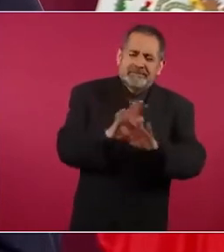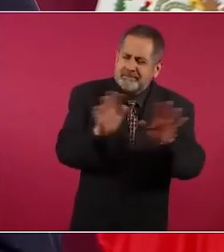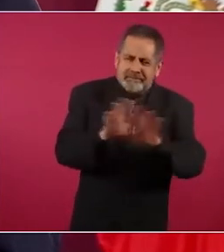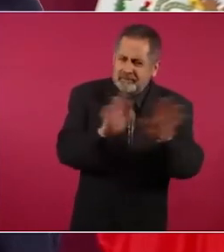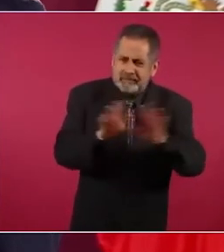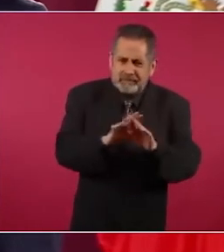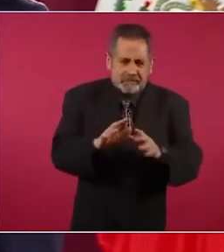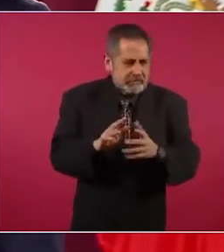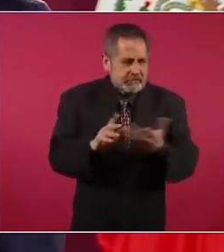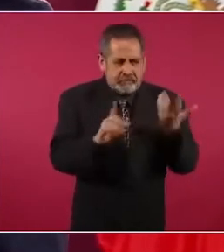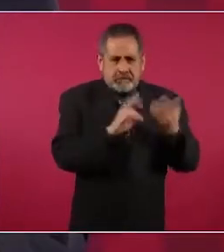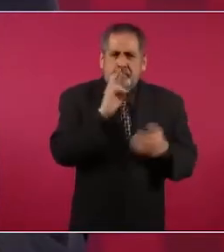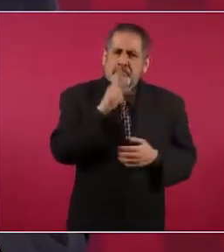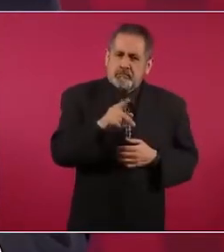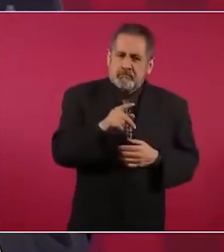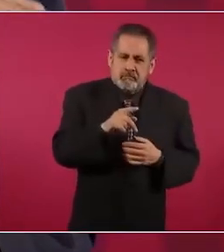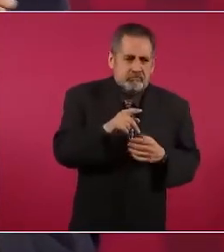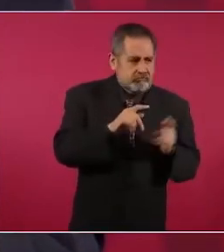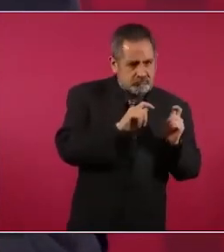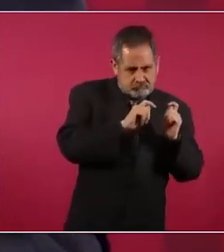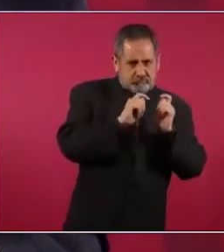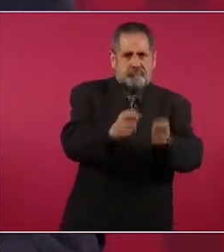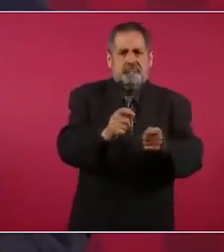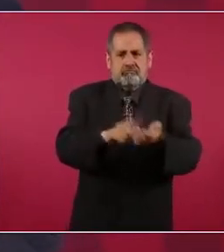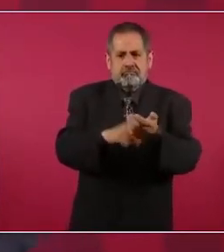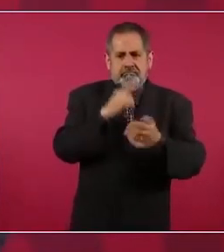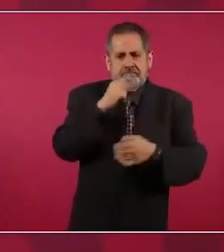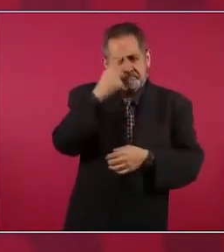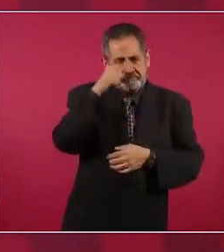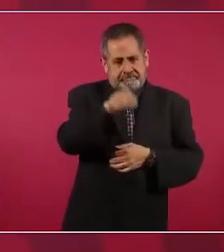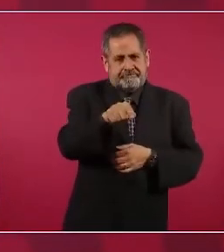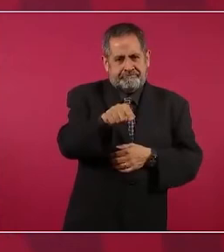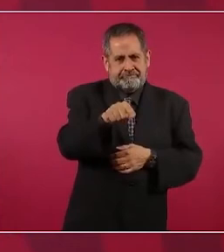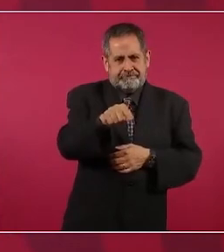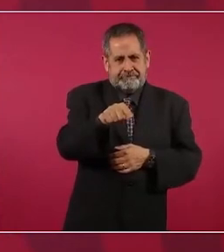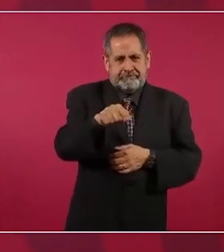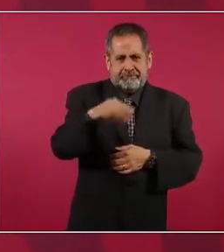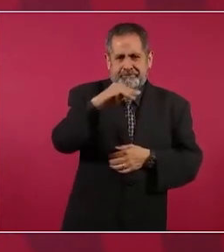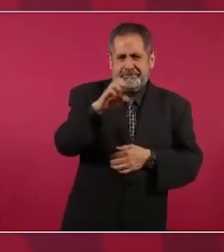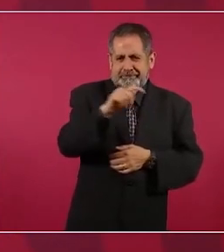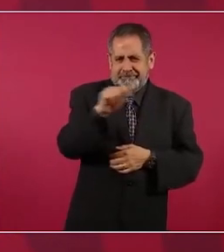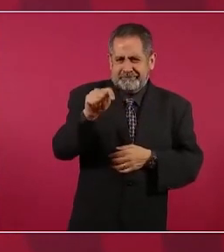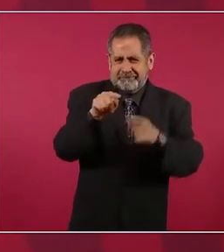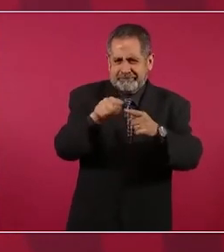sino que iba a declinar por MIT,